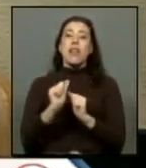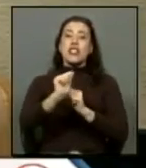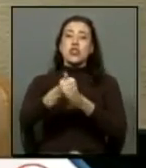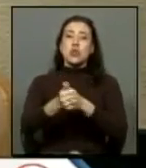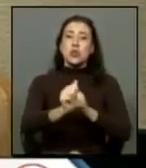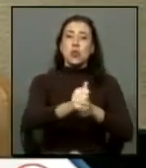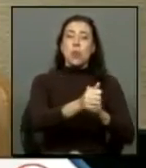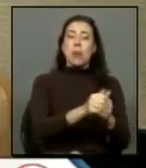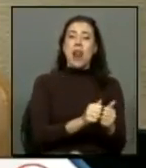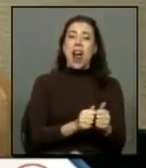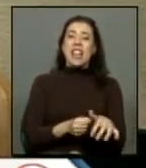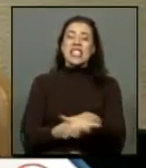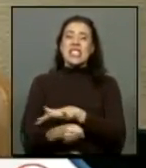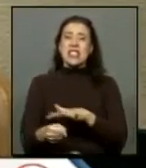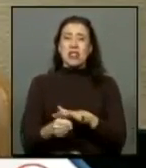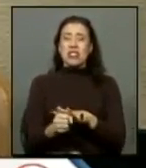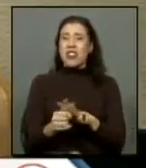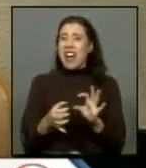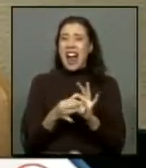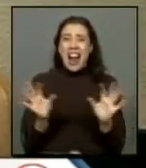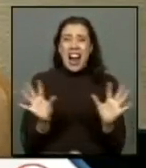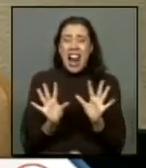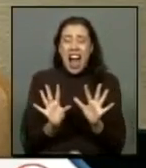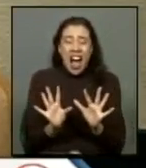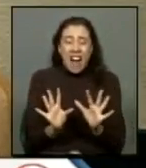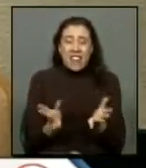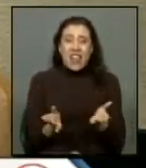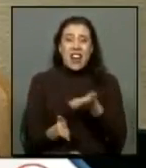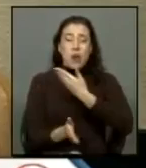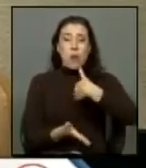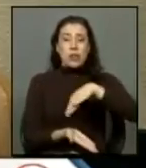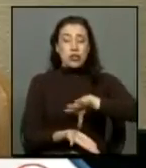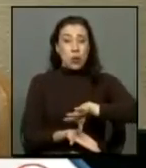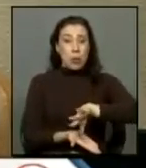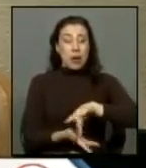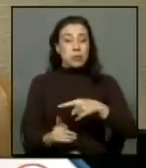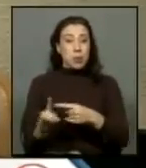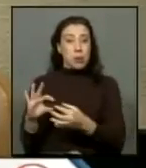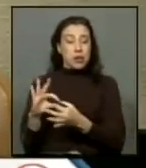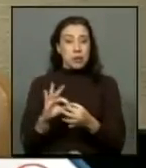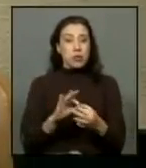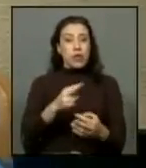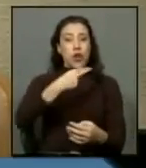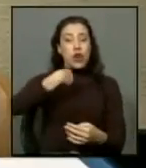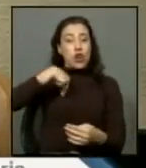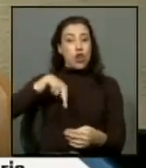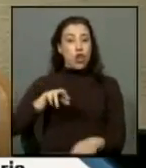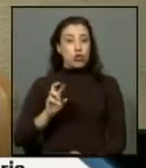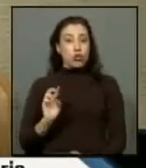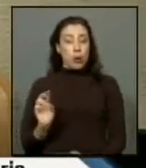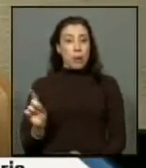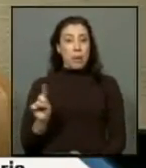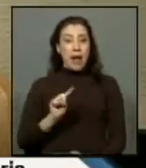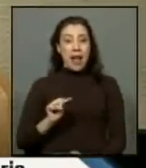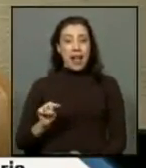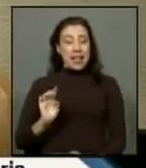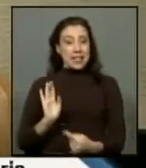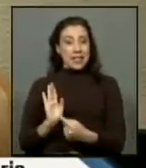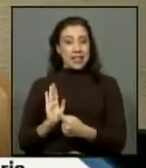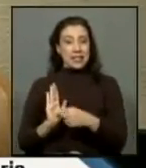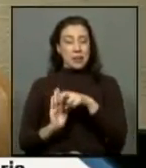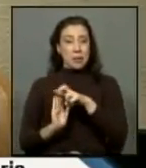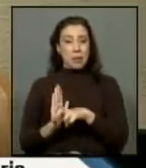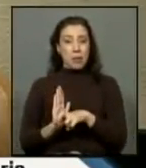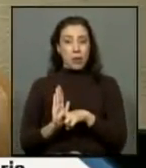dramáticas y atroces en nuestro país por eso presidente nosotros los socialistas en este proyecto